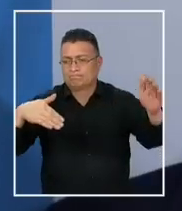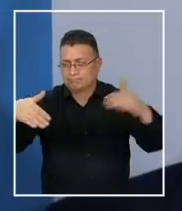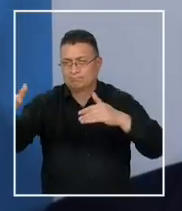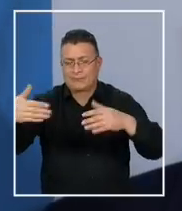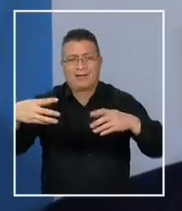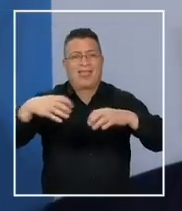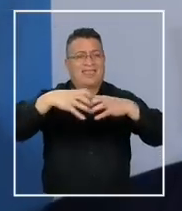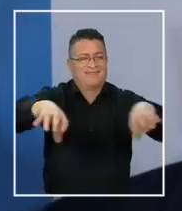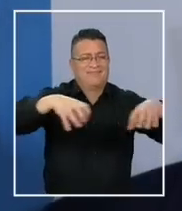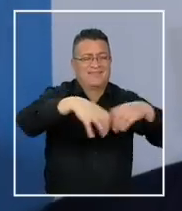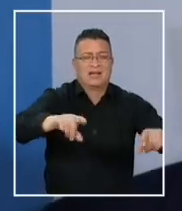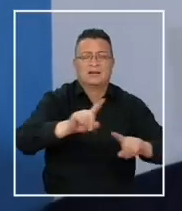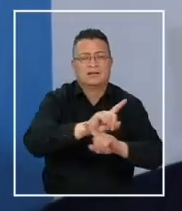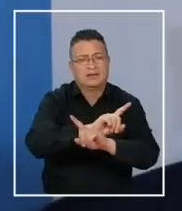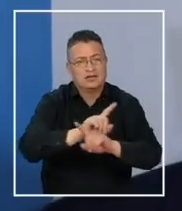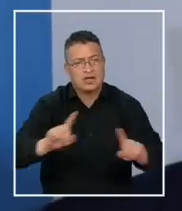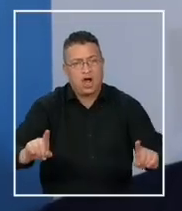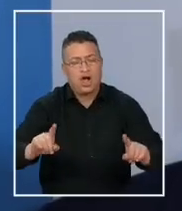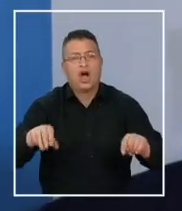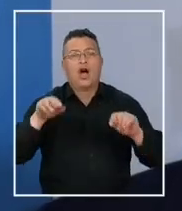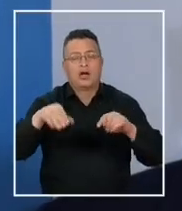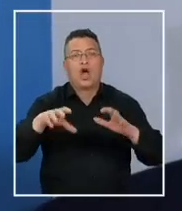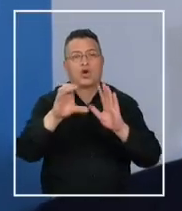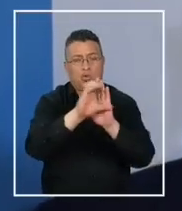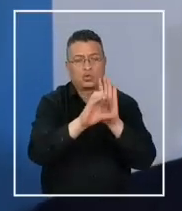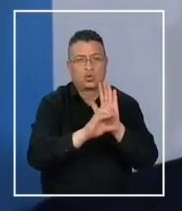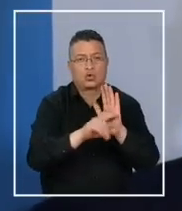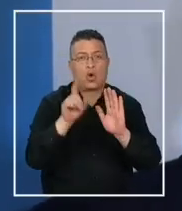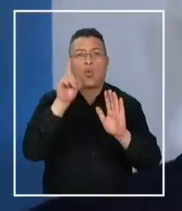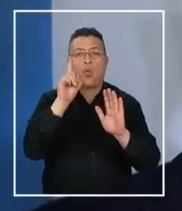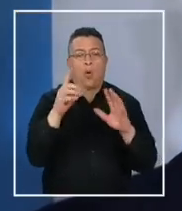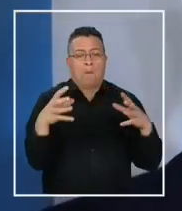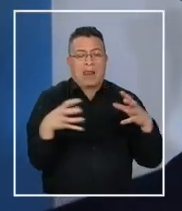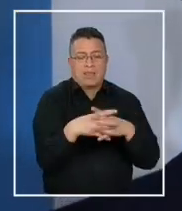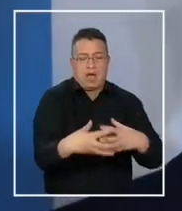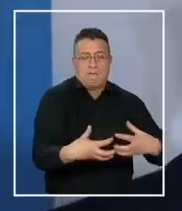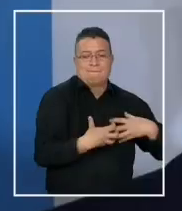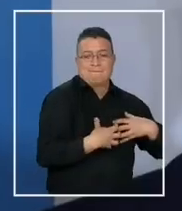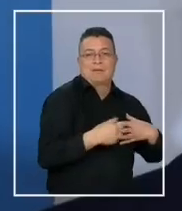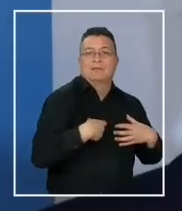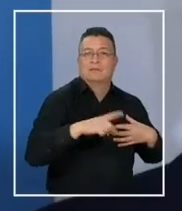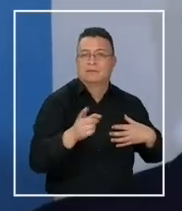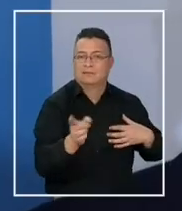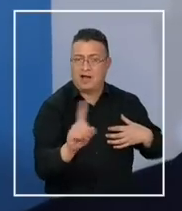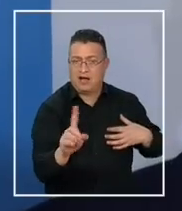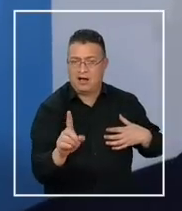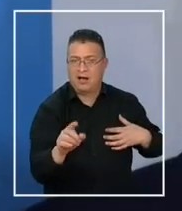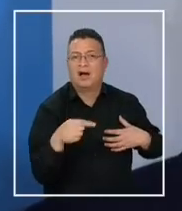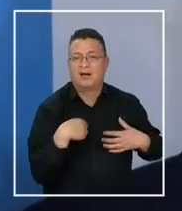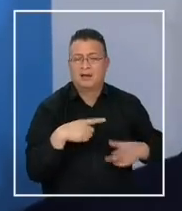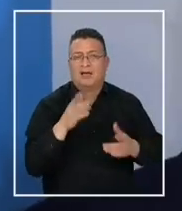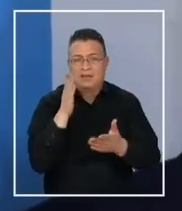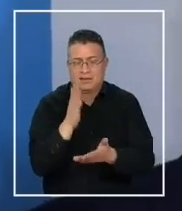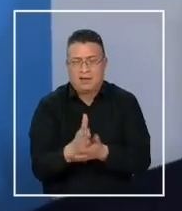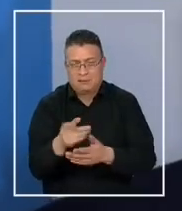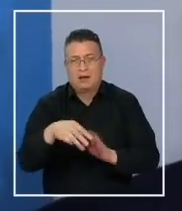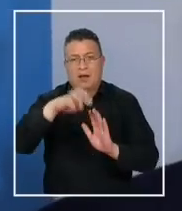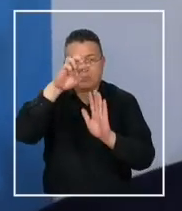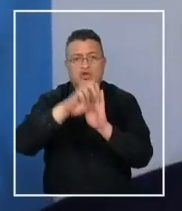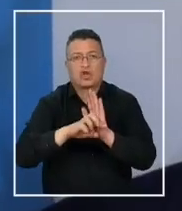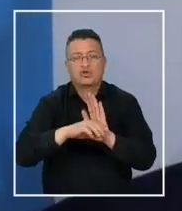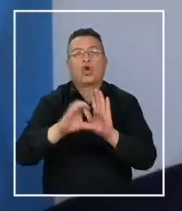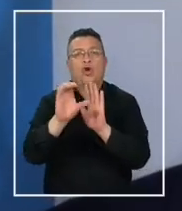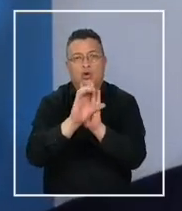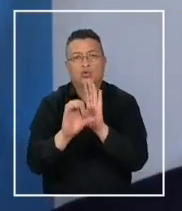que no divida, una constitución que no sea de un partido, sino que aspire a ser el proyecto de